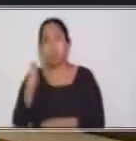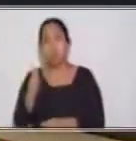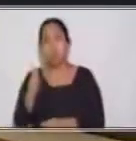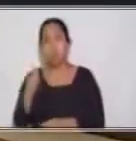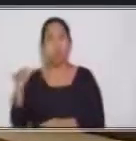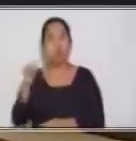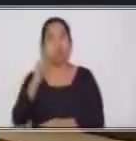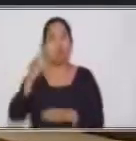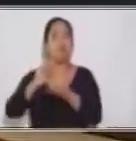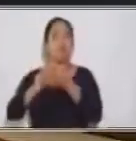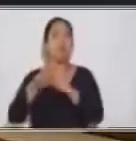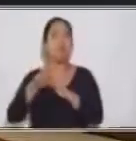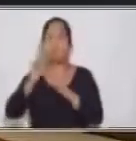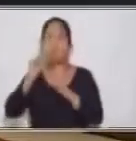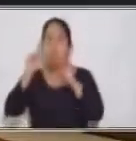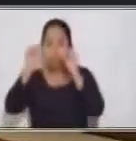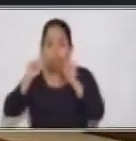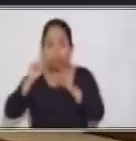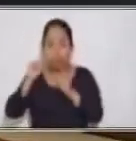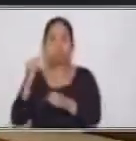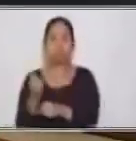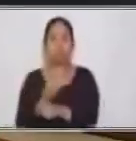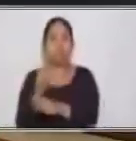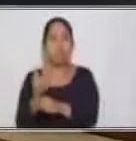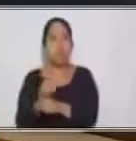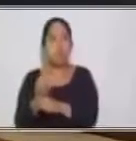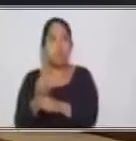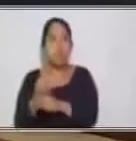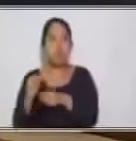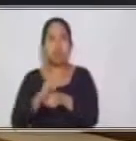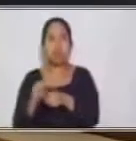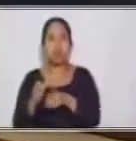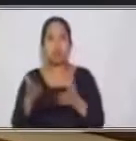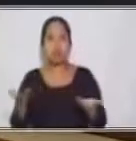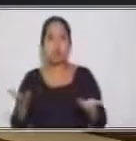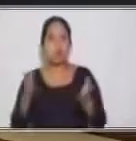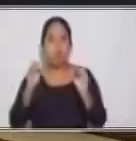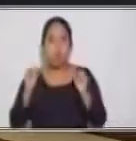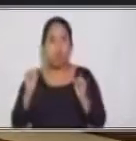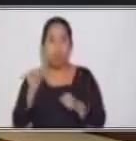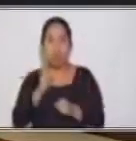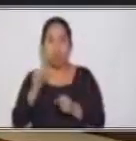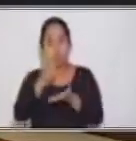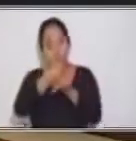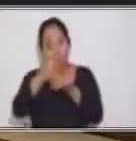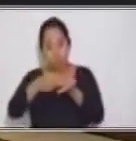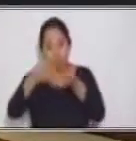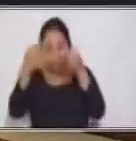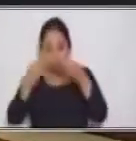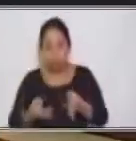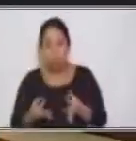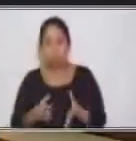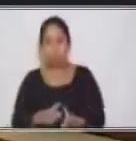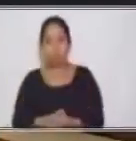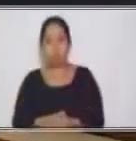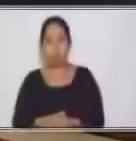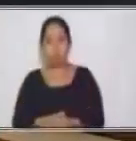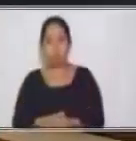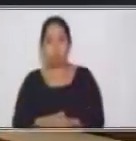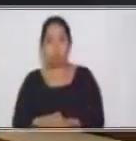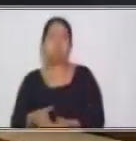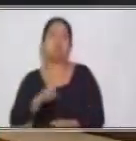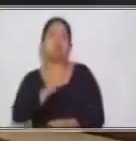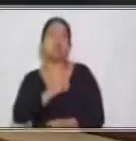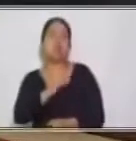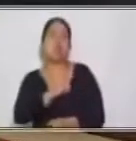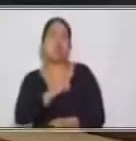matemática, no podemos aplicar de manera correcta la redacción inclusive de textos. No crean que esto es únicamente como para un